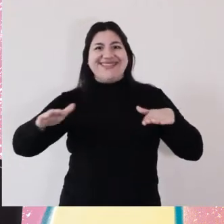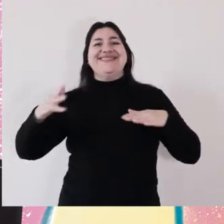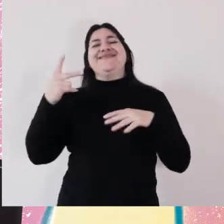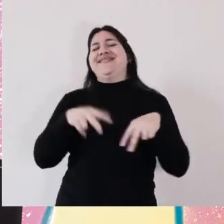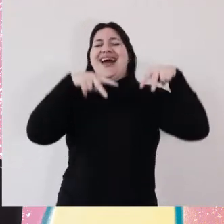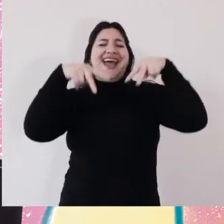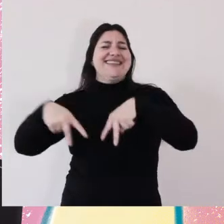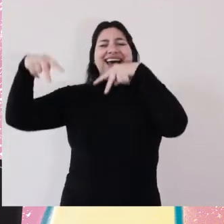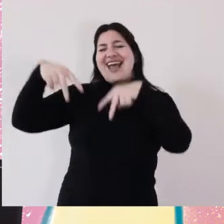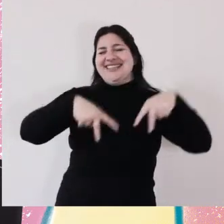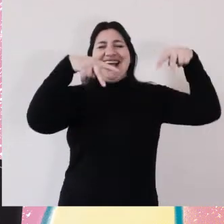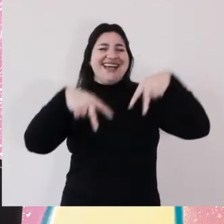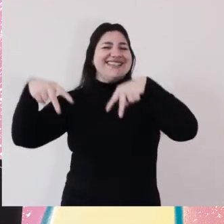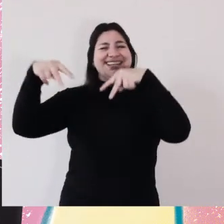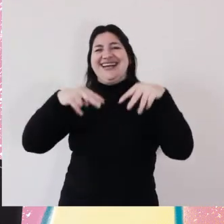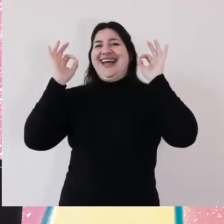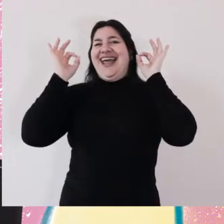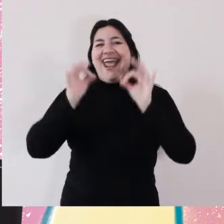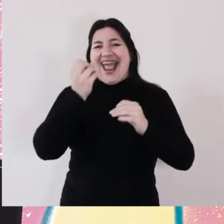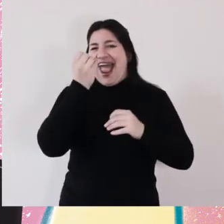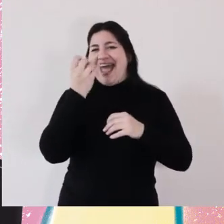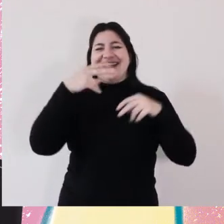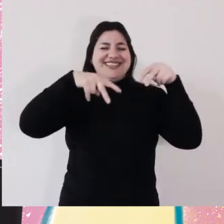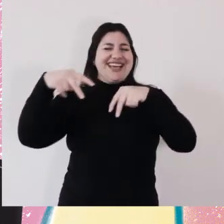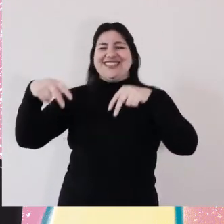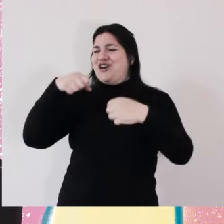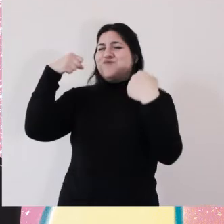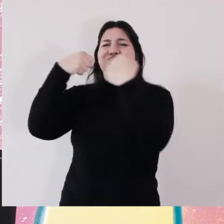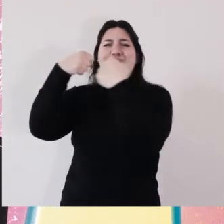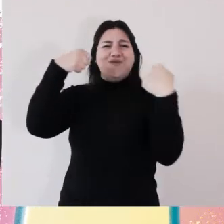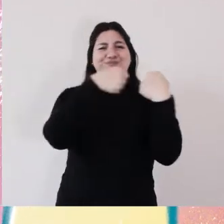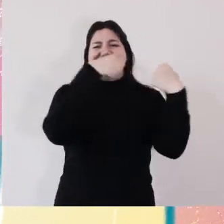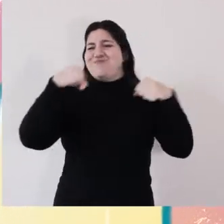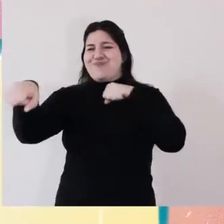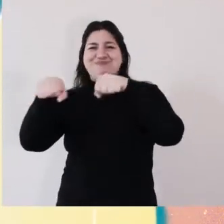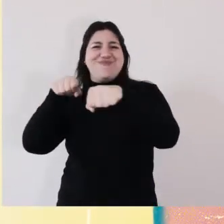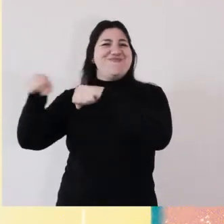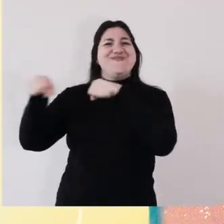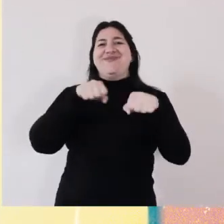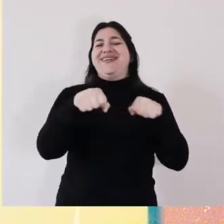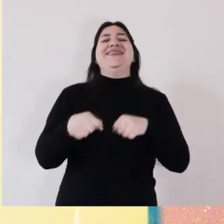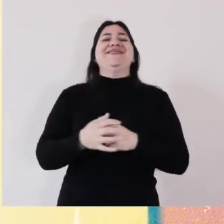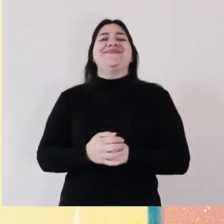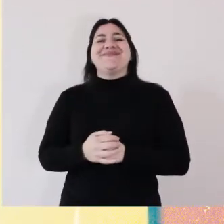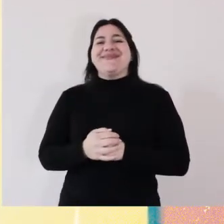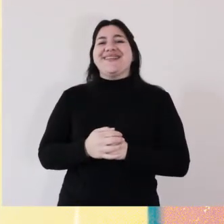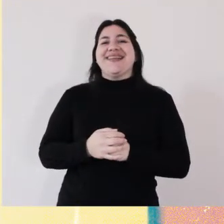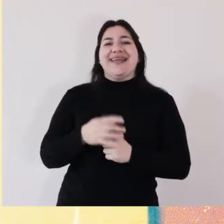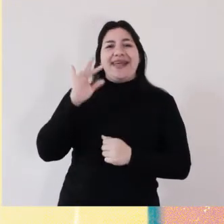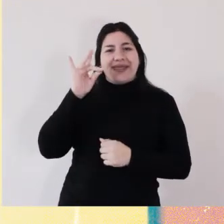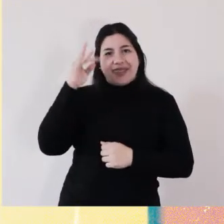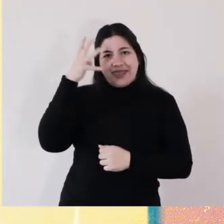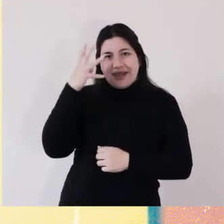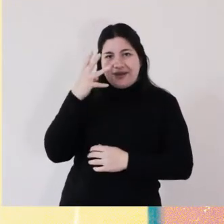llegan al jardín de infantes a los altitos. Chocan puños mientras observan todo lo conocido.